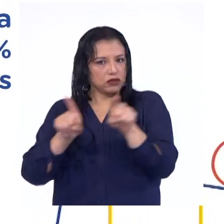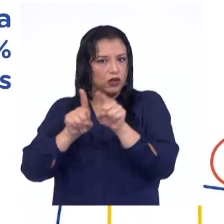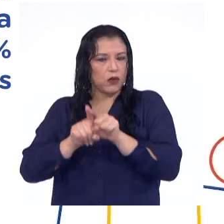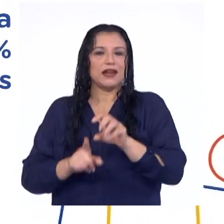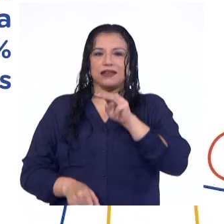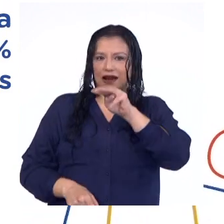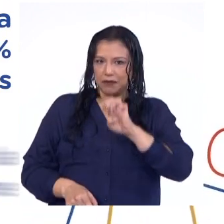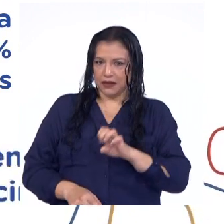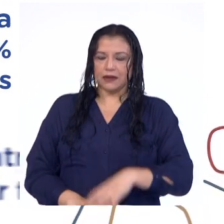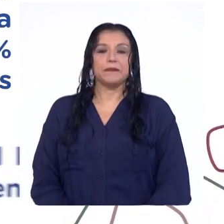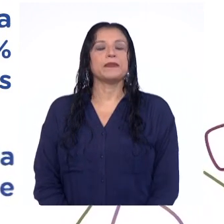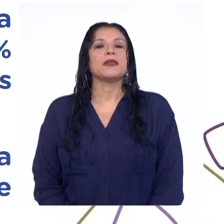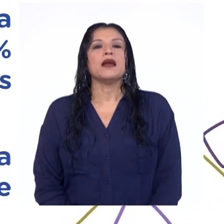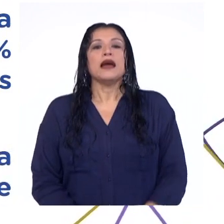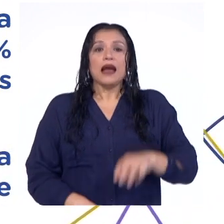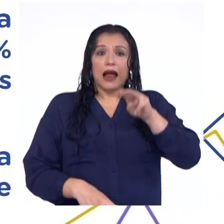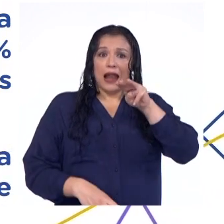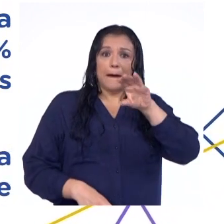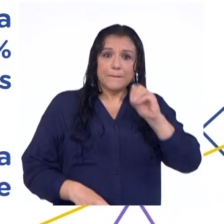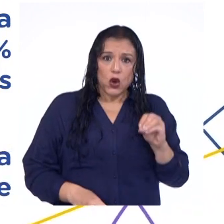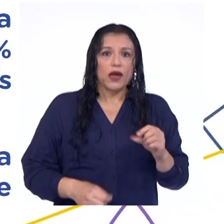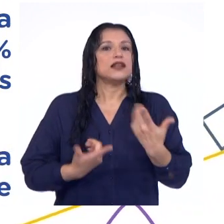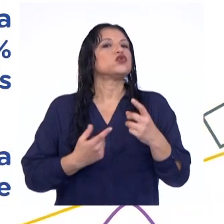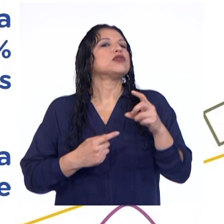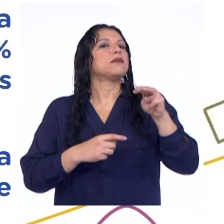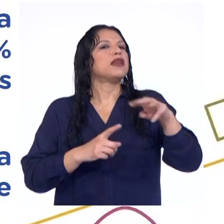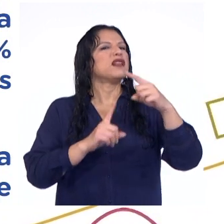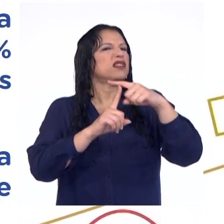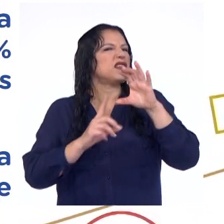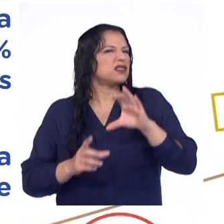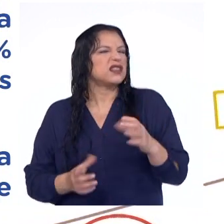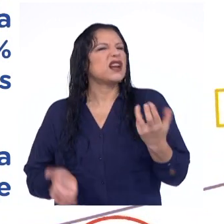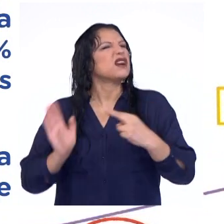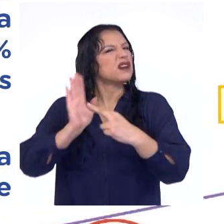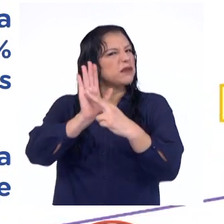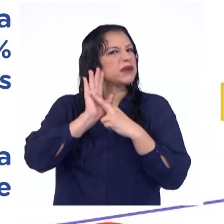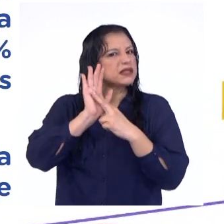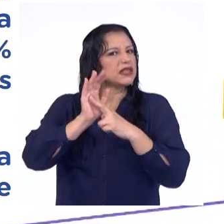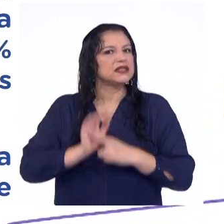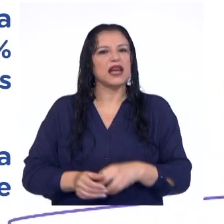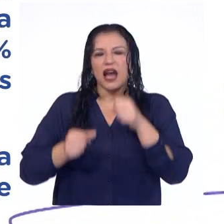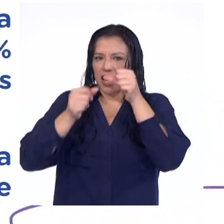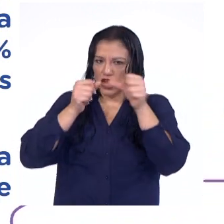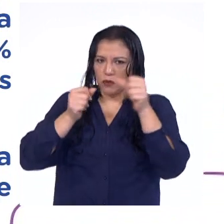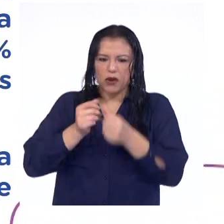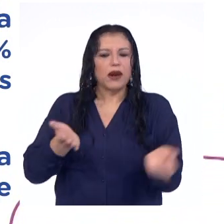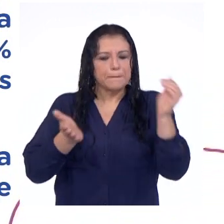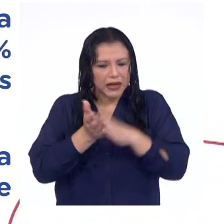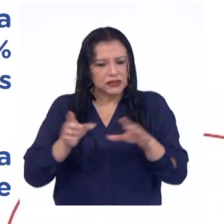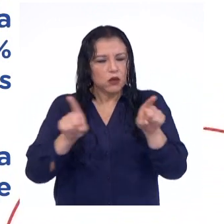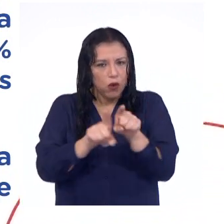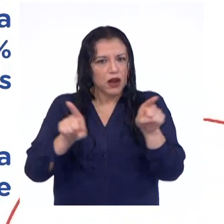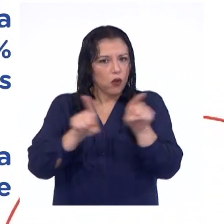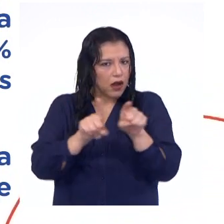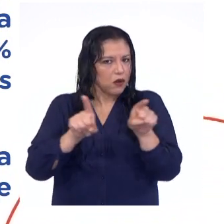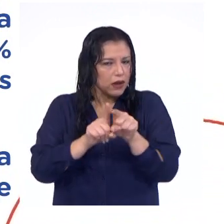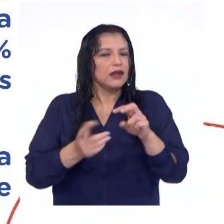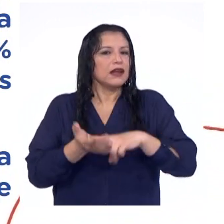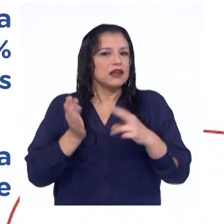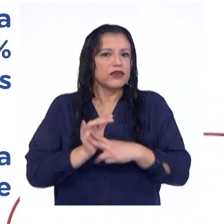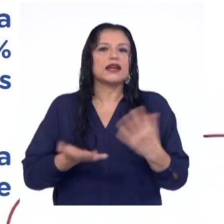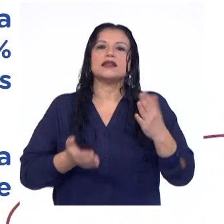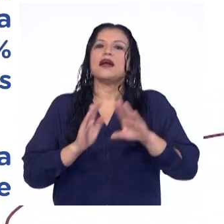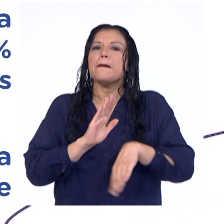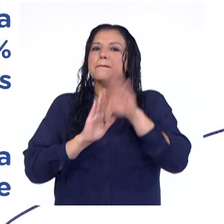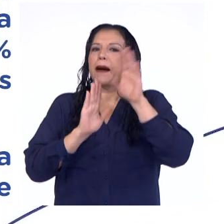ella. La moda es una medida de tendencia central que representa el dato que más se repite. Es decir, tiene la